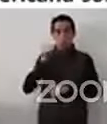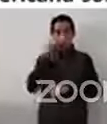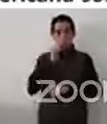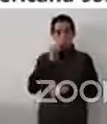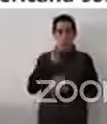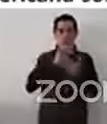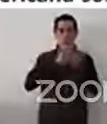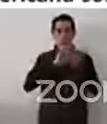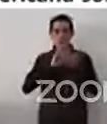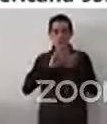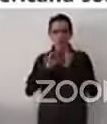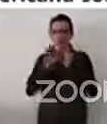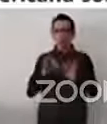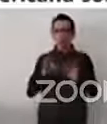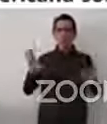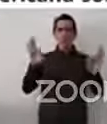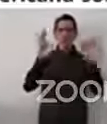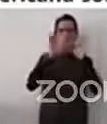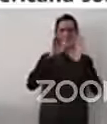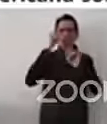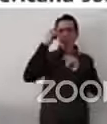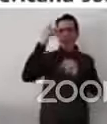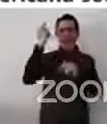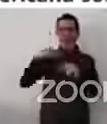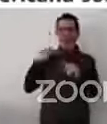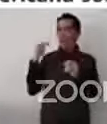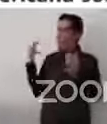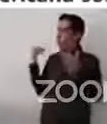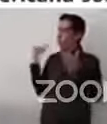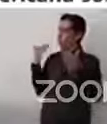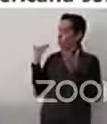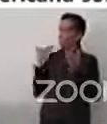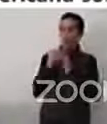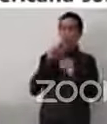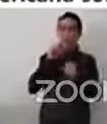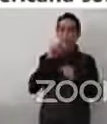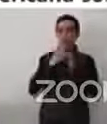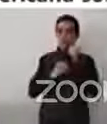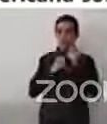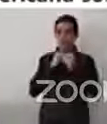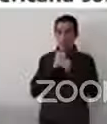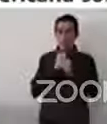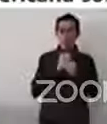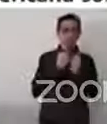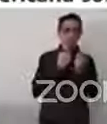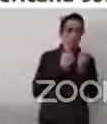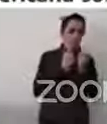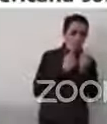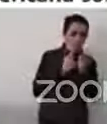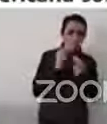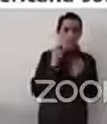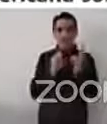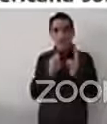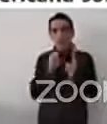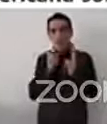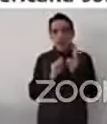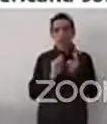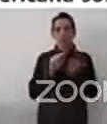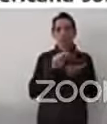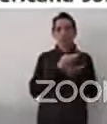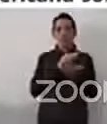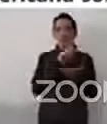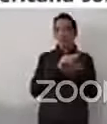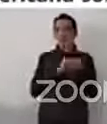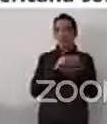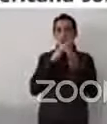17 años de negociación, la Declaración Americana sea aprobada y fue incluso quien lideró el